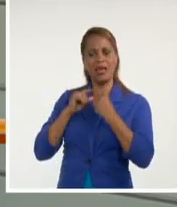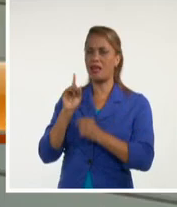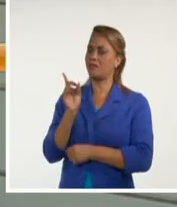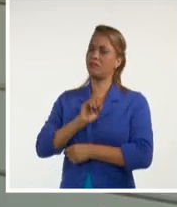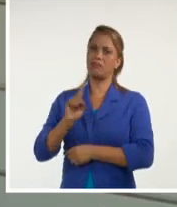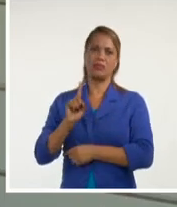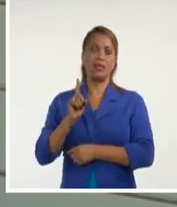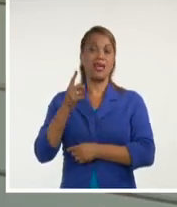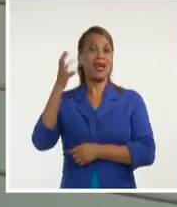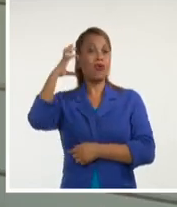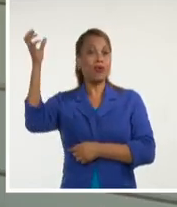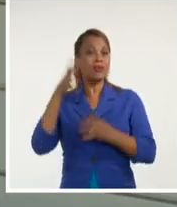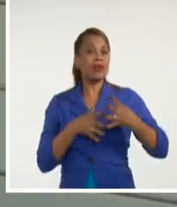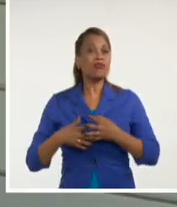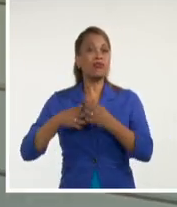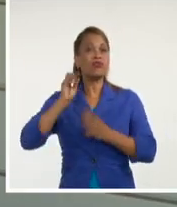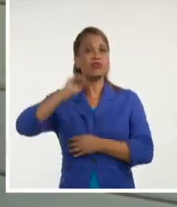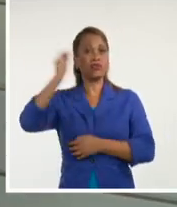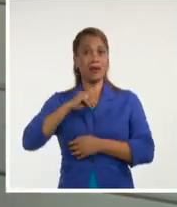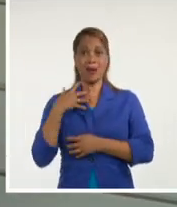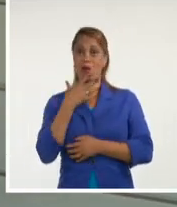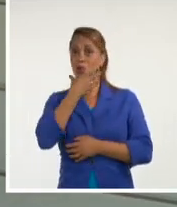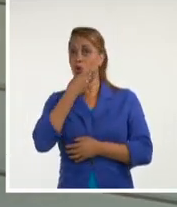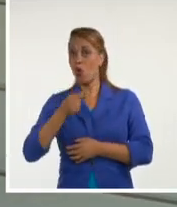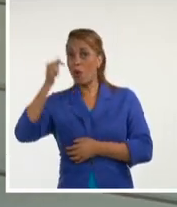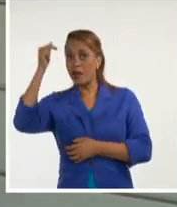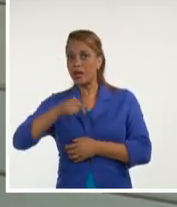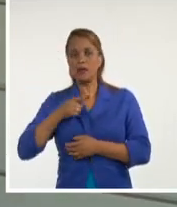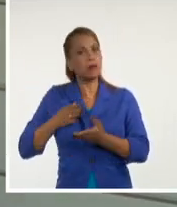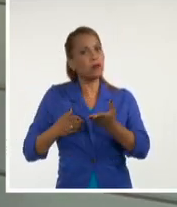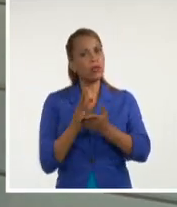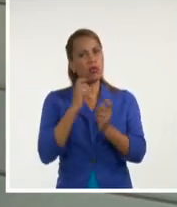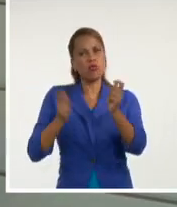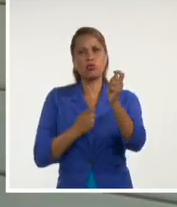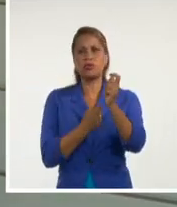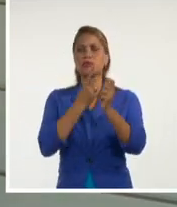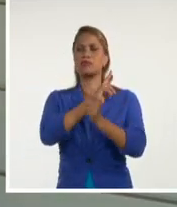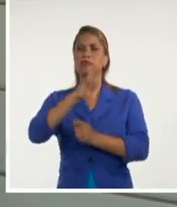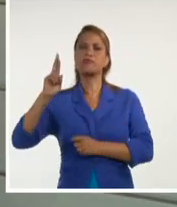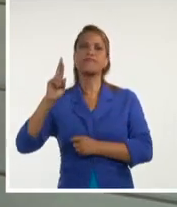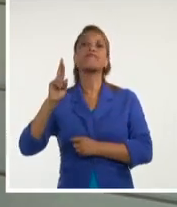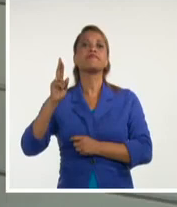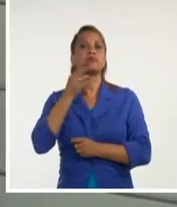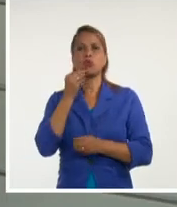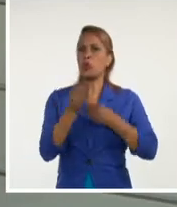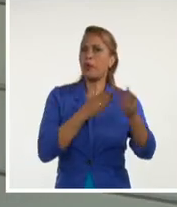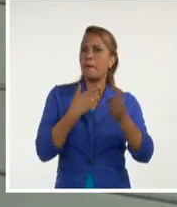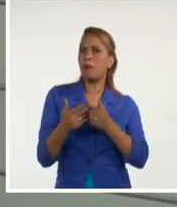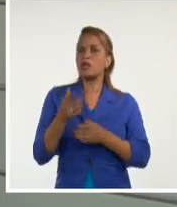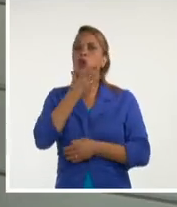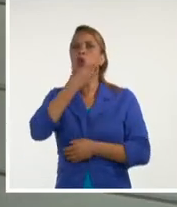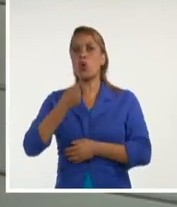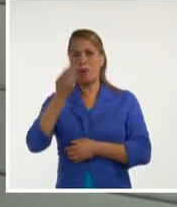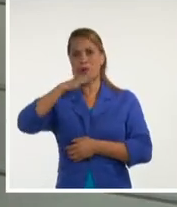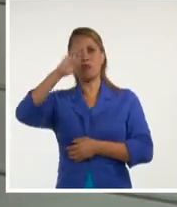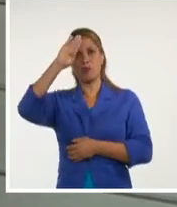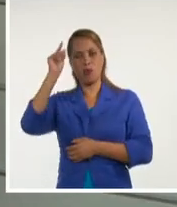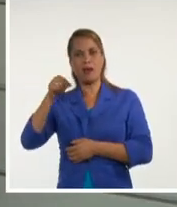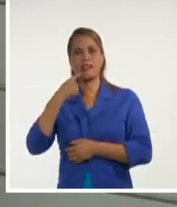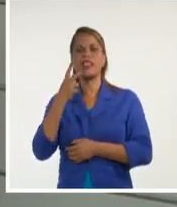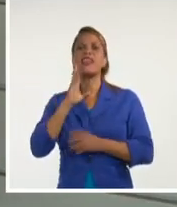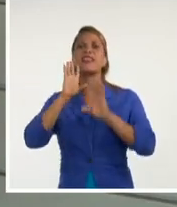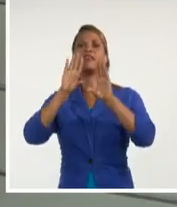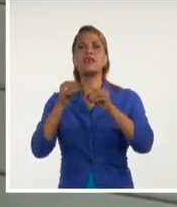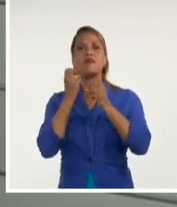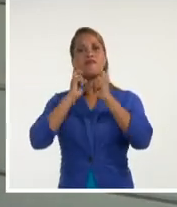el gobierno de Estados Unidos sepa que los jóvenes cubanos vamos a seguir aquí, vamos a seguir dando el paso por esta revolución y que pase lo que pase, los jóvenes cubanos seguimos diciendo ¡Viva Cuba!